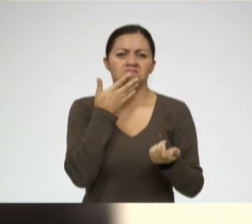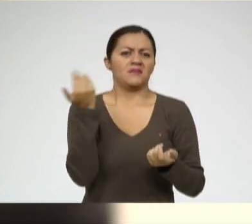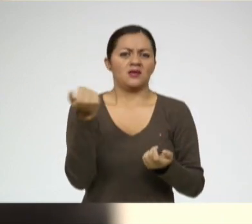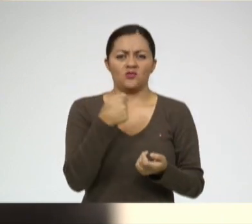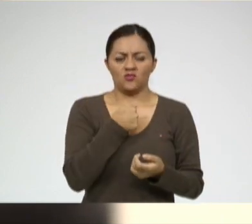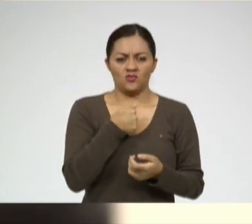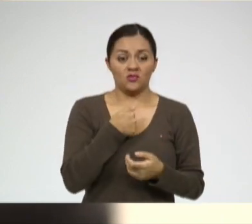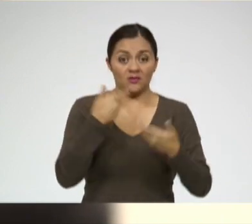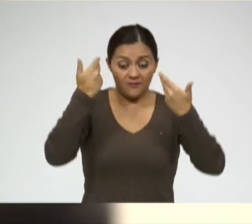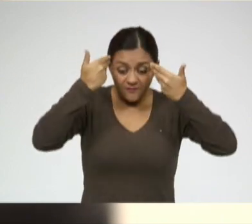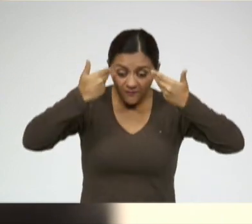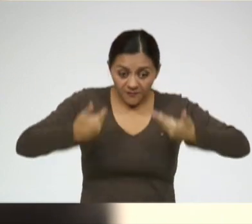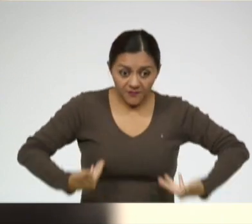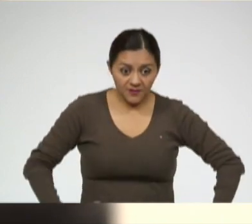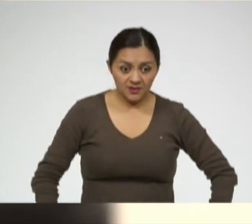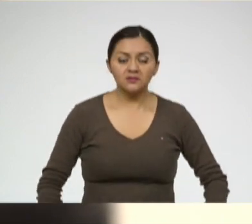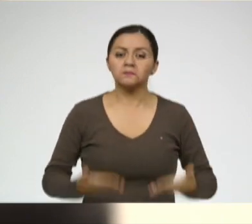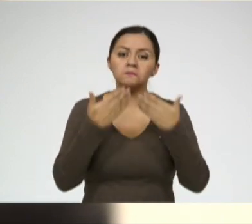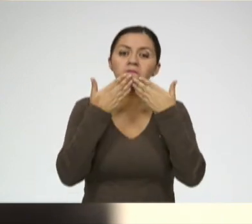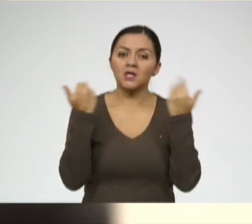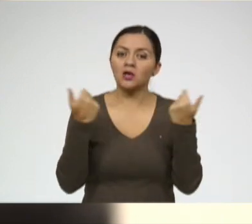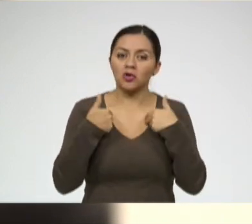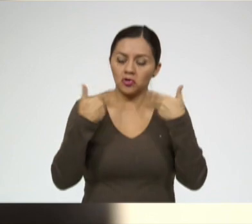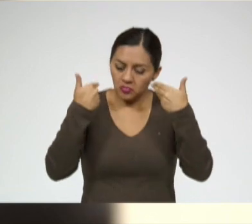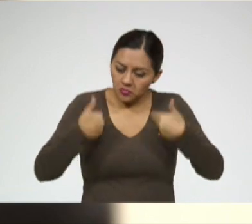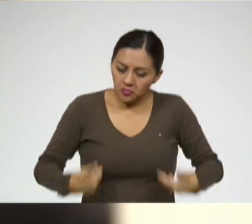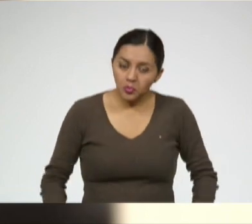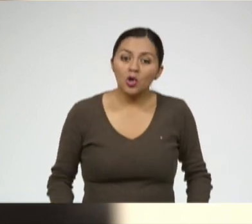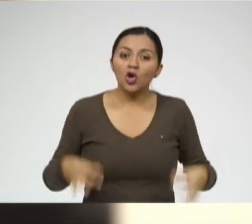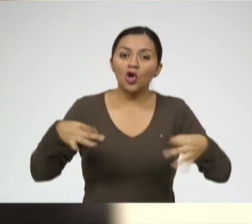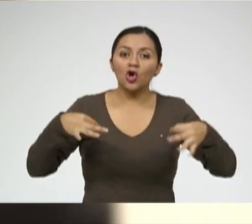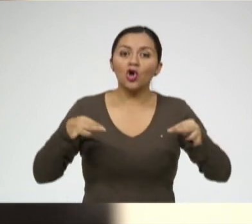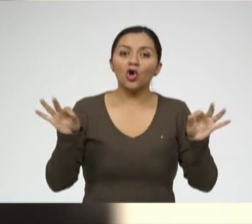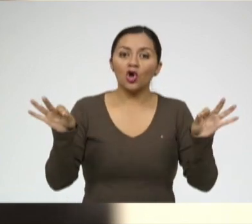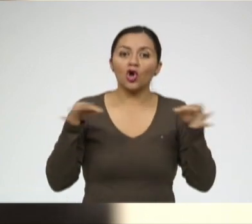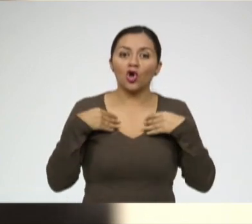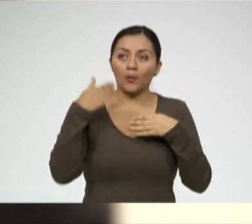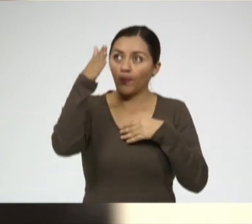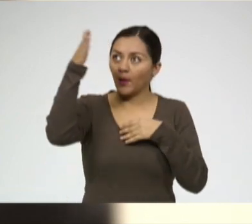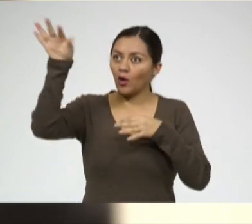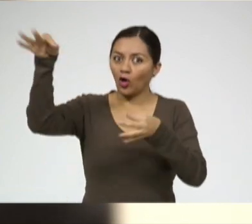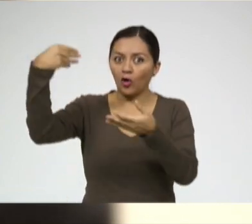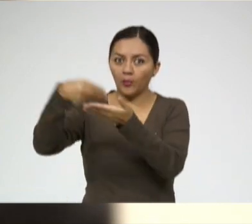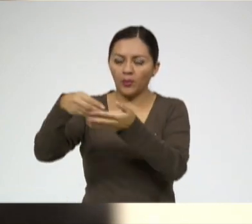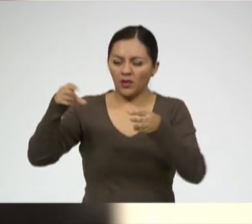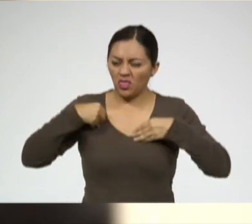Y físicamente también me siento mejor porque me puedo poner ropa que antes no me quedaba bien.